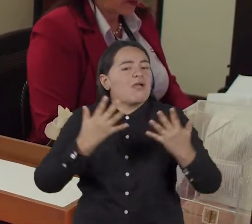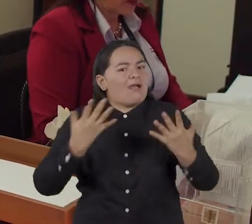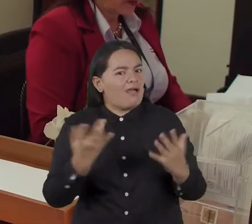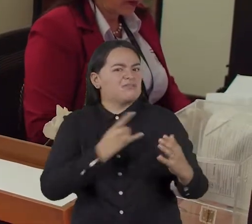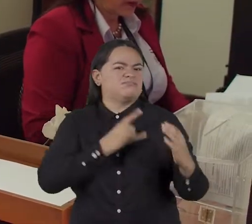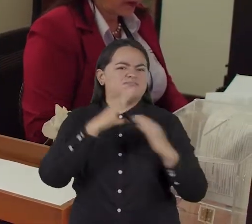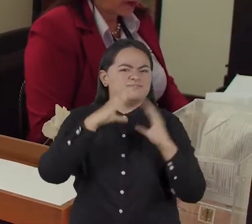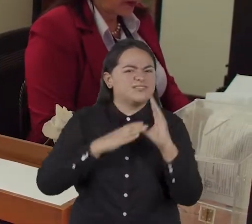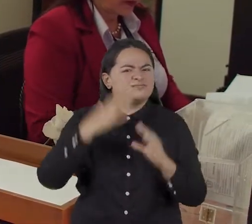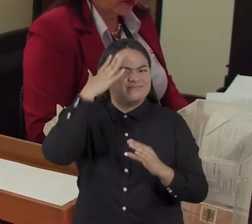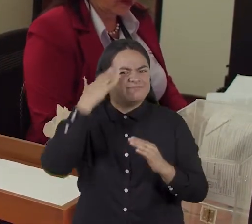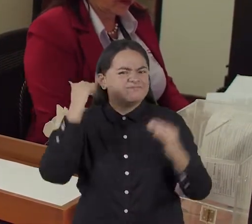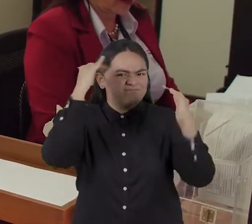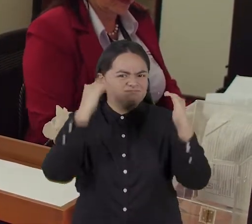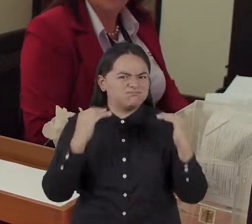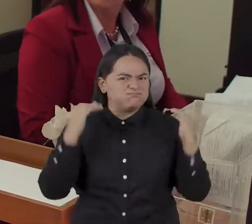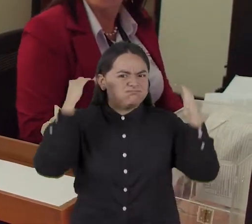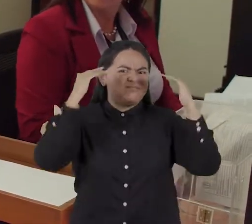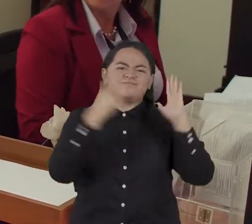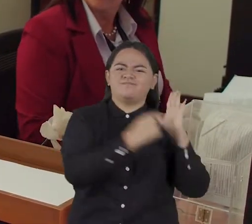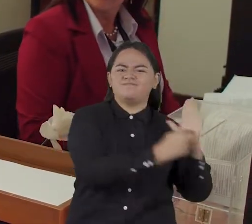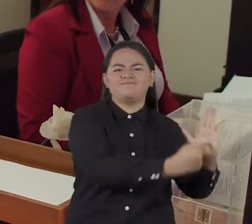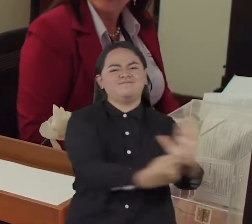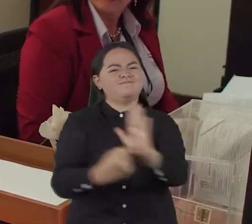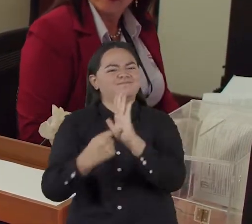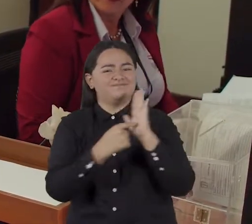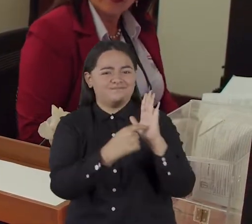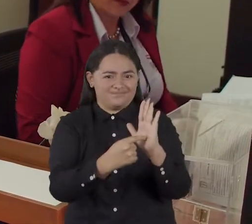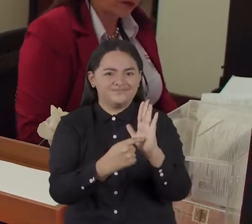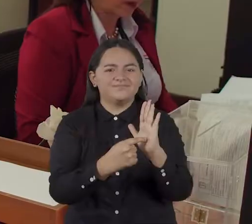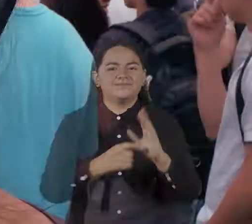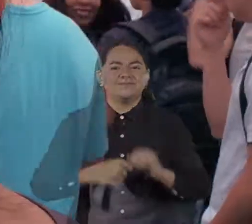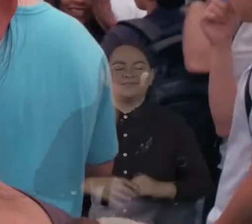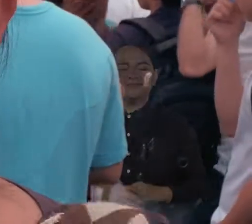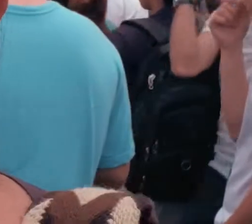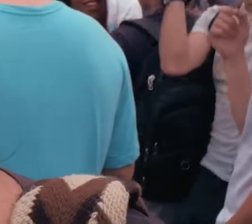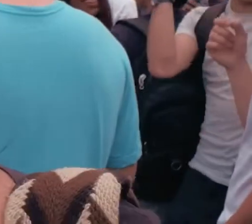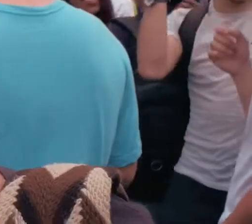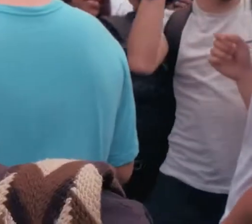educativo por la capacidad de ser pioneros en el desarrollo académico del país.